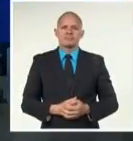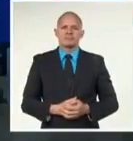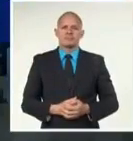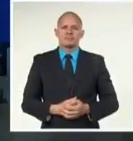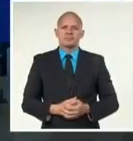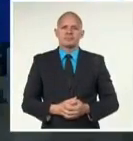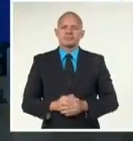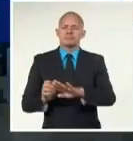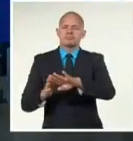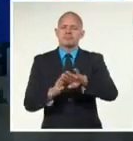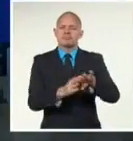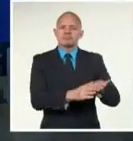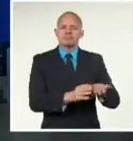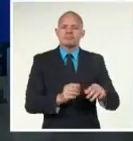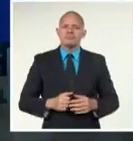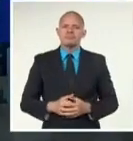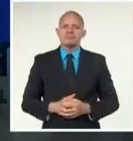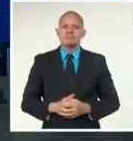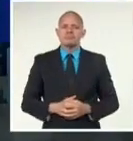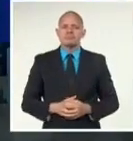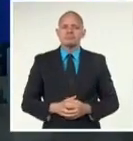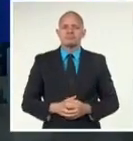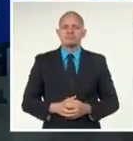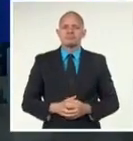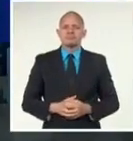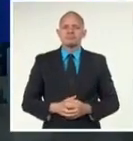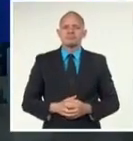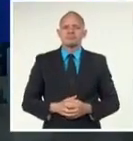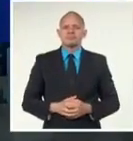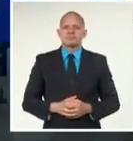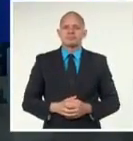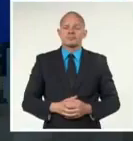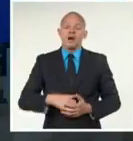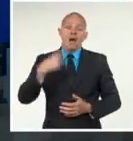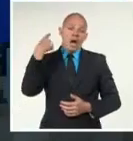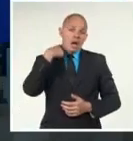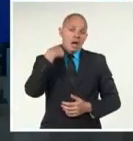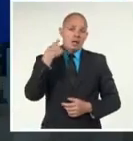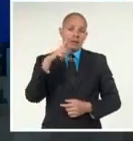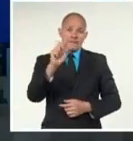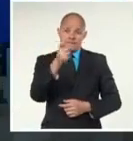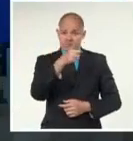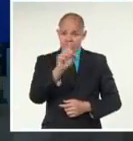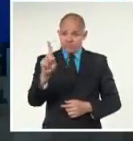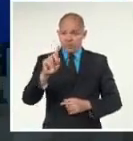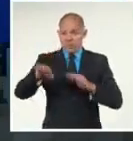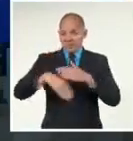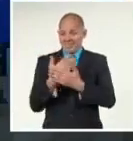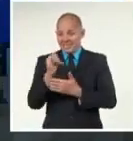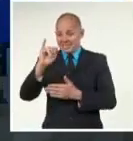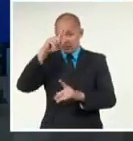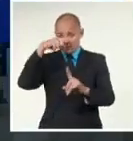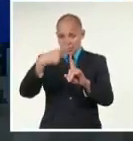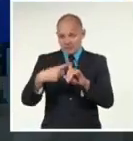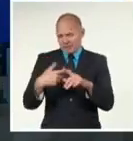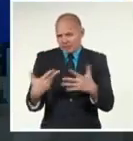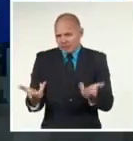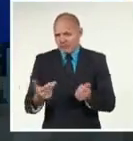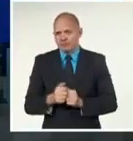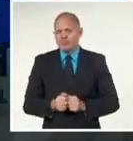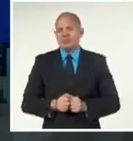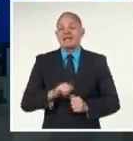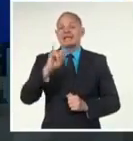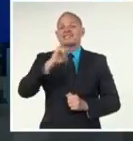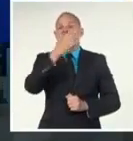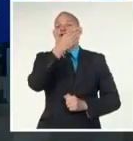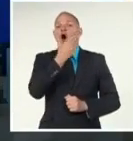Y un año ha transcurrido, desde que el pasado 6 de septiembre de 2021, seis jóvenes palestinos burlaran la seguridad de una de las